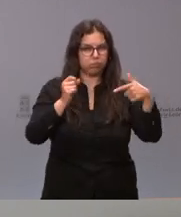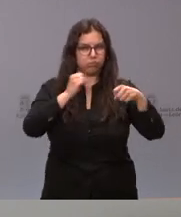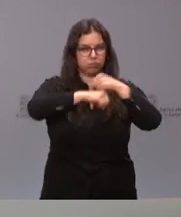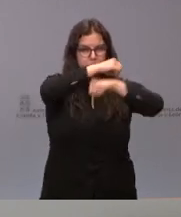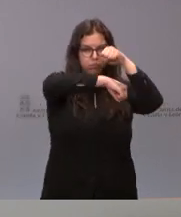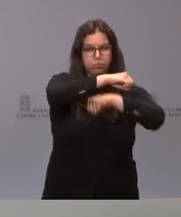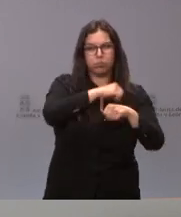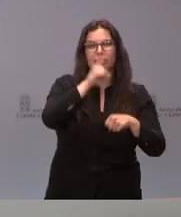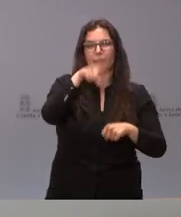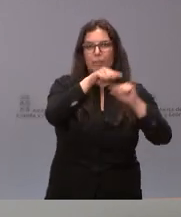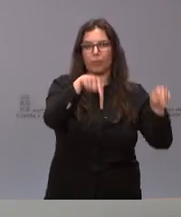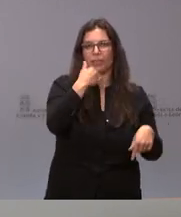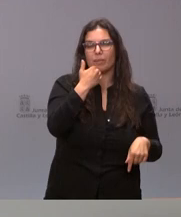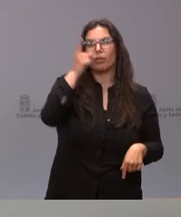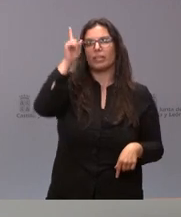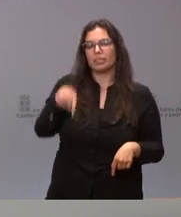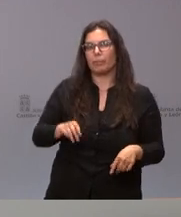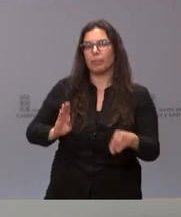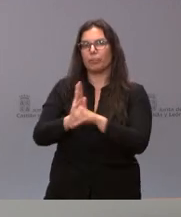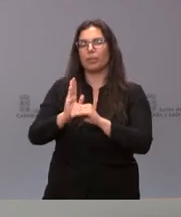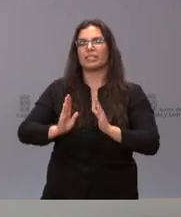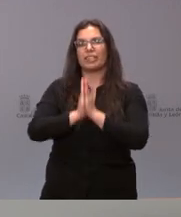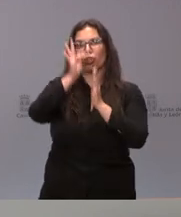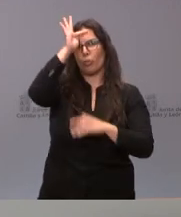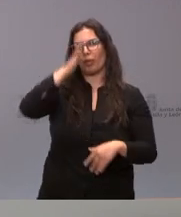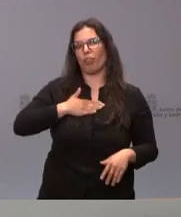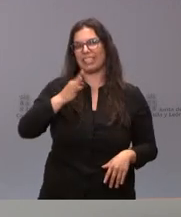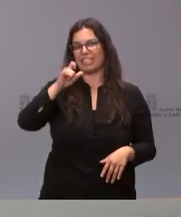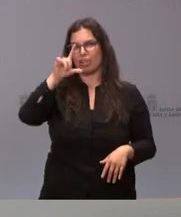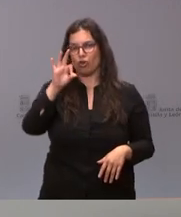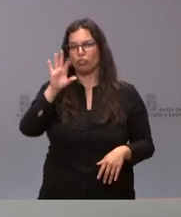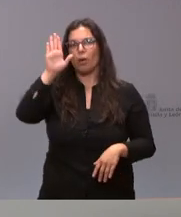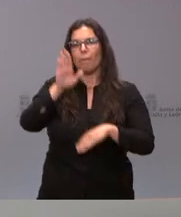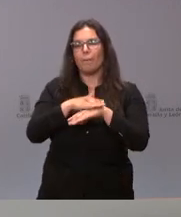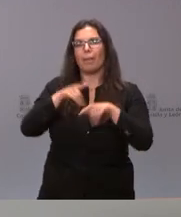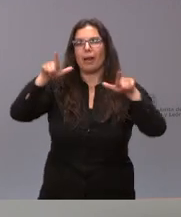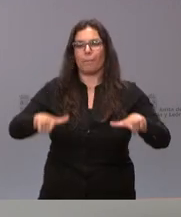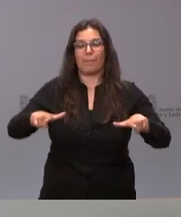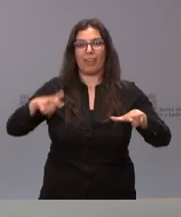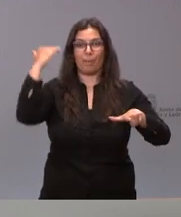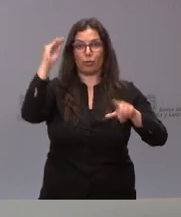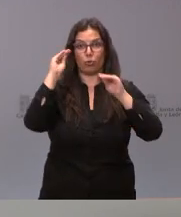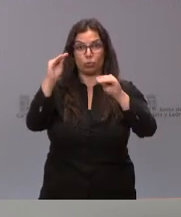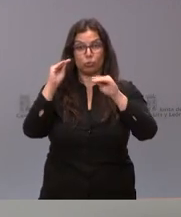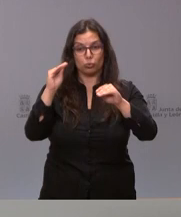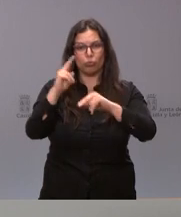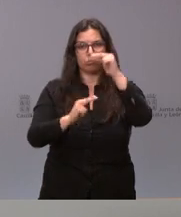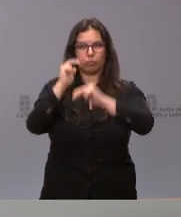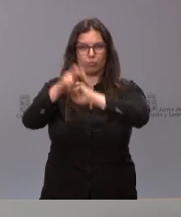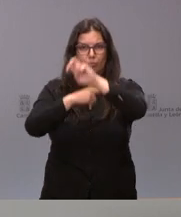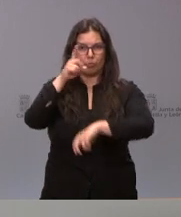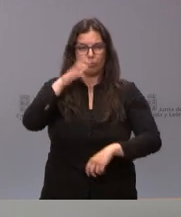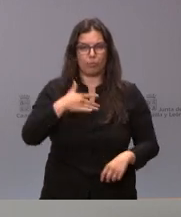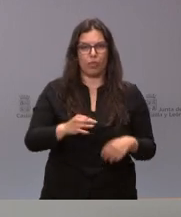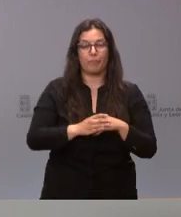para el Ayuntamiento de Santo Domingo de Silos para pavimentar su plaza mayor. Y en lo que respecta a la Consejería de